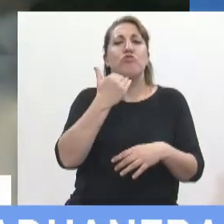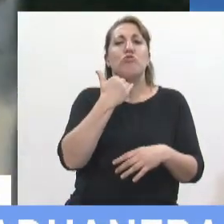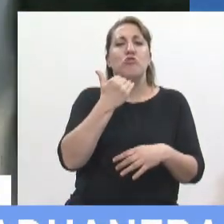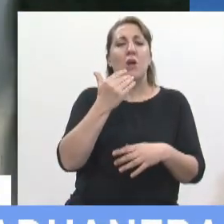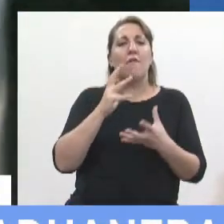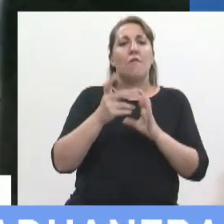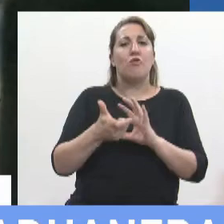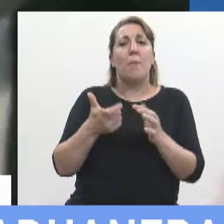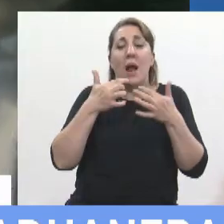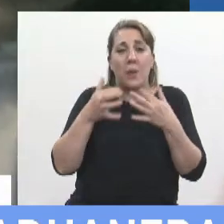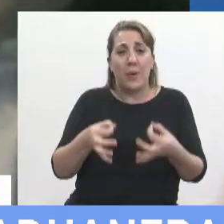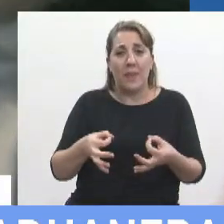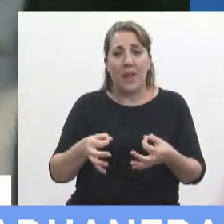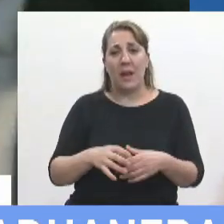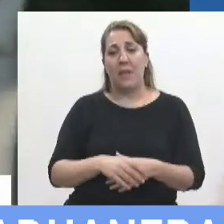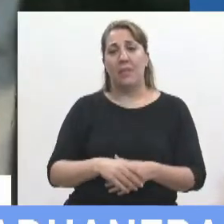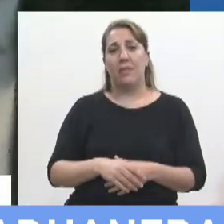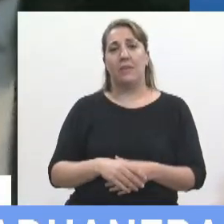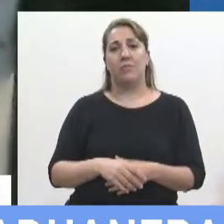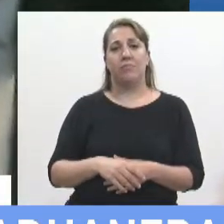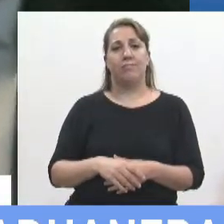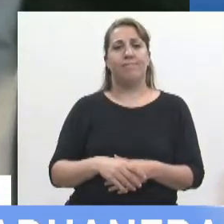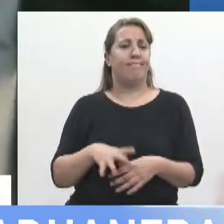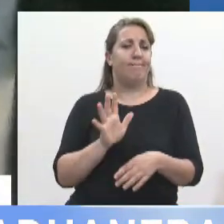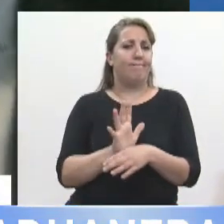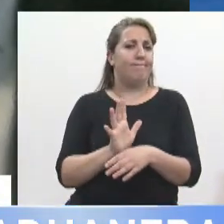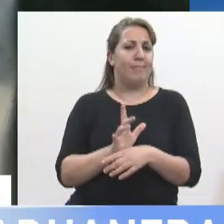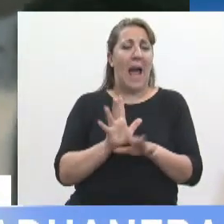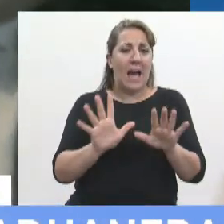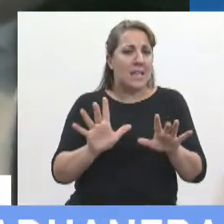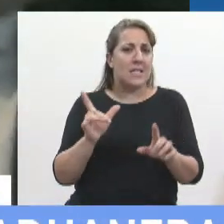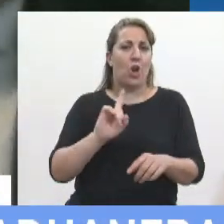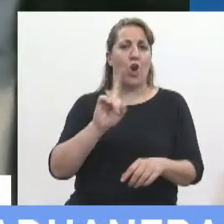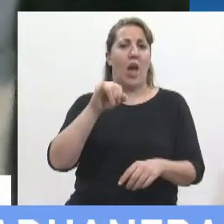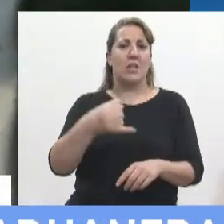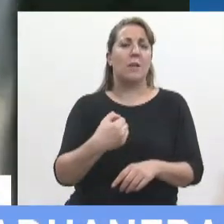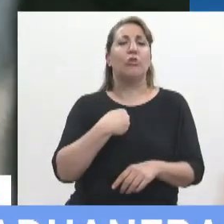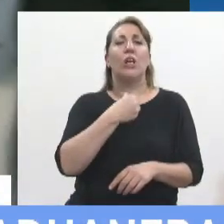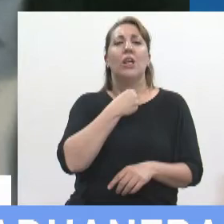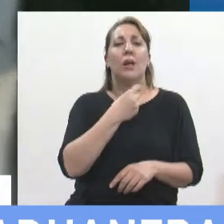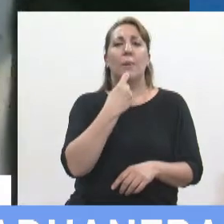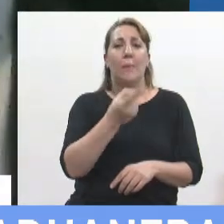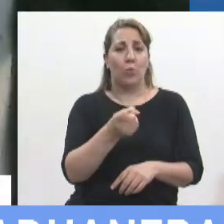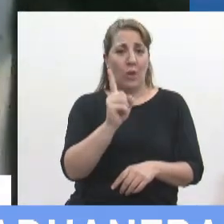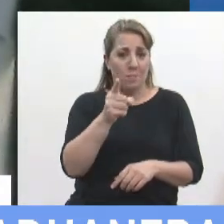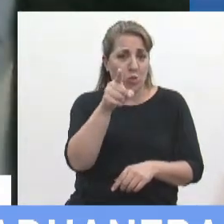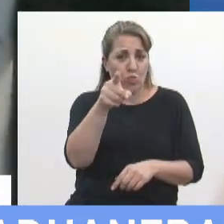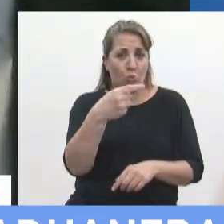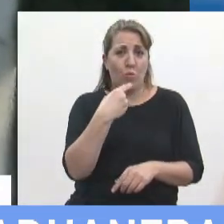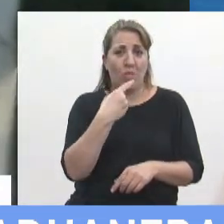y verdaderamente era un aspecto inaceptable entonces yo quiero preguntarle y usted lo dijo